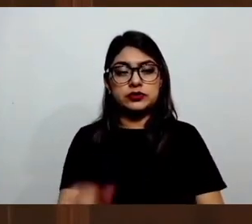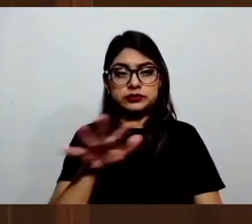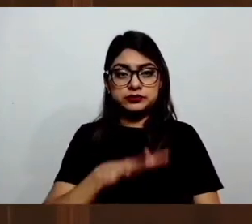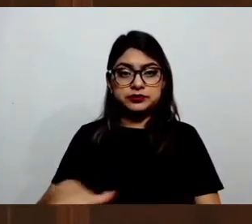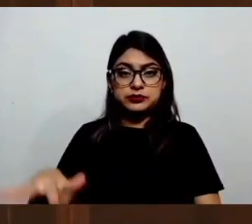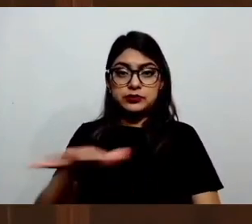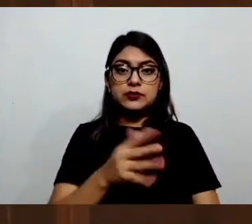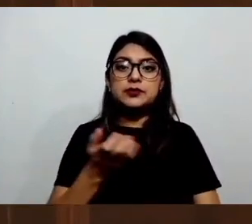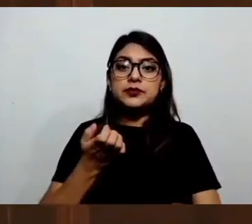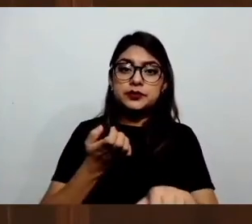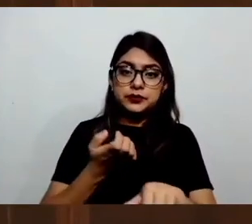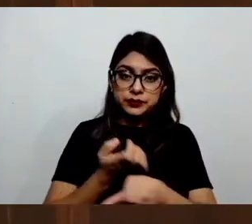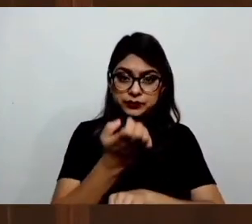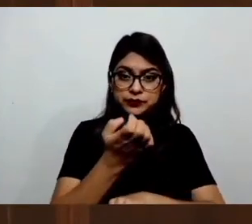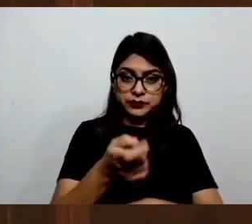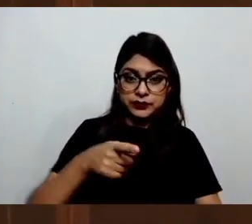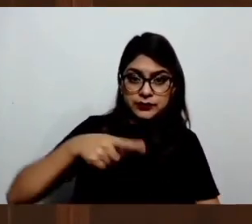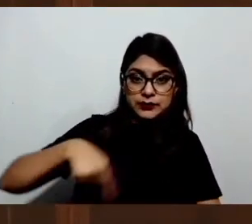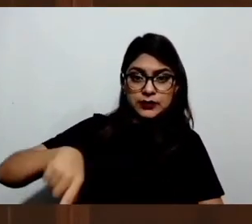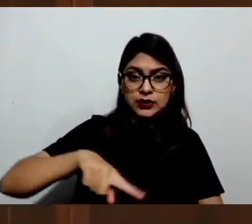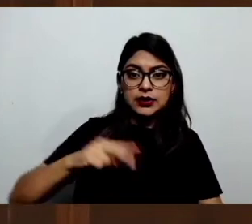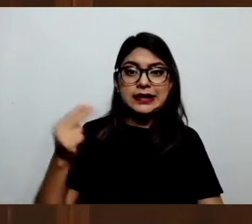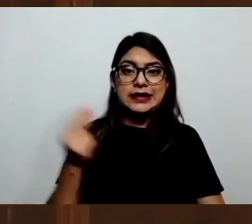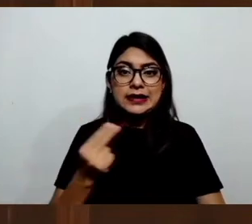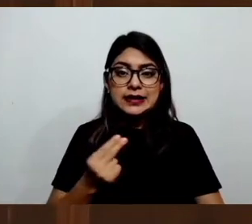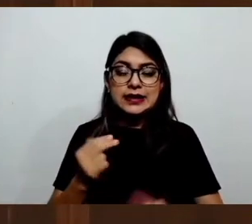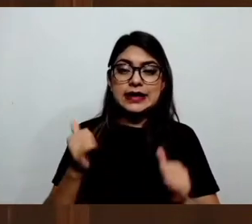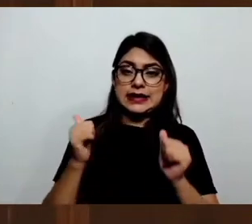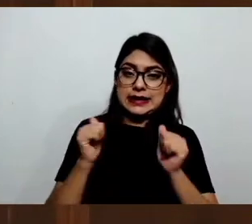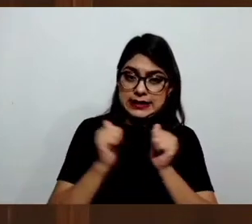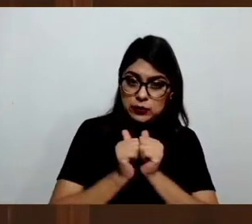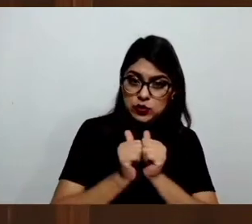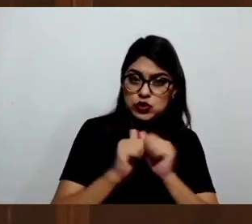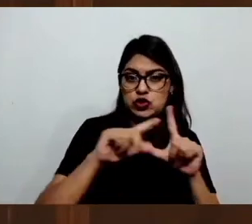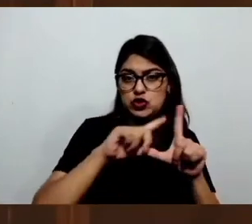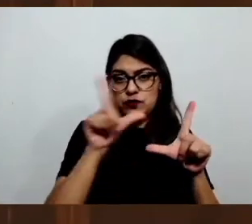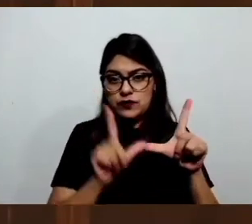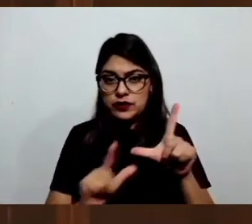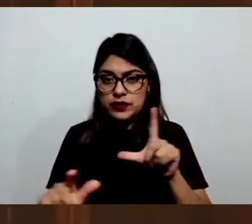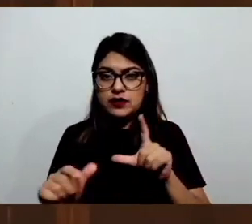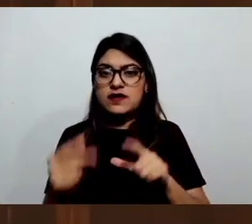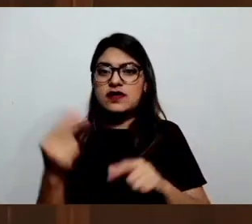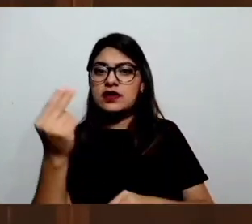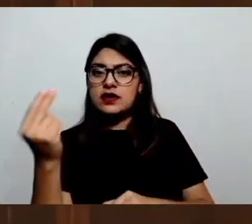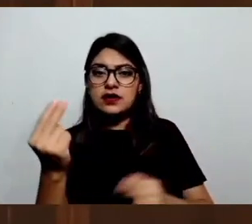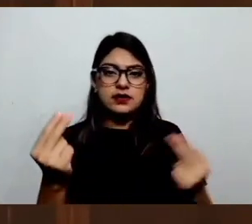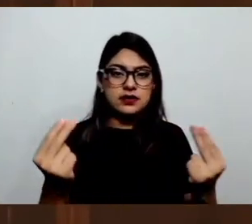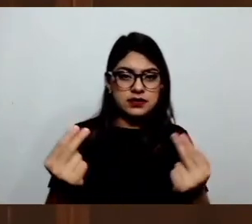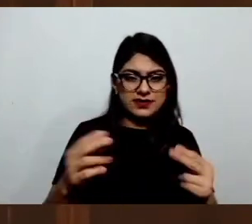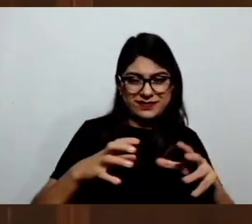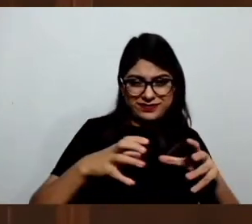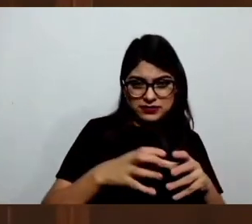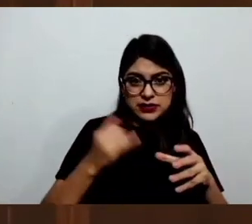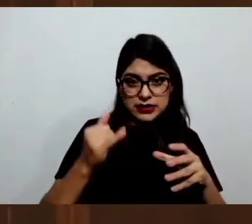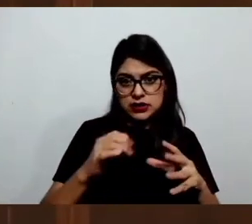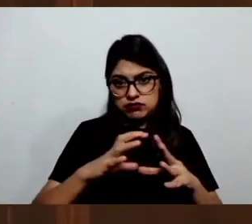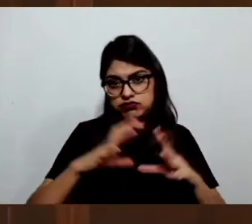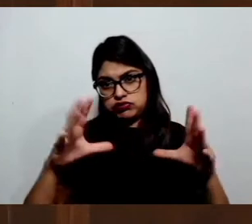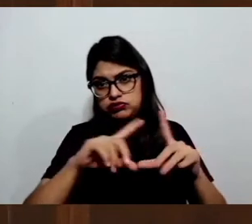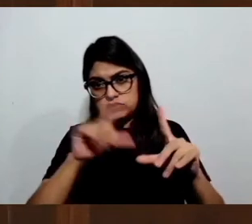Estado, junto con las de la Federación, porque aquí hay esa particularidad, el tema del endeudamiento